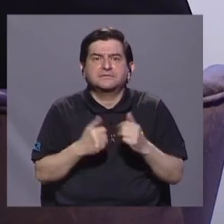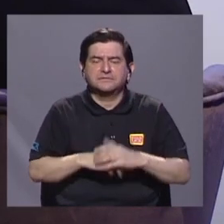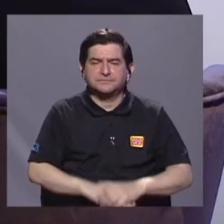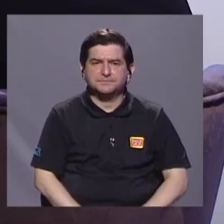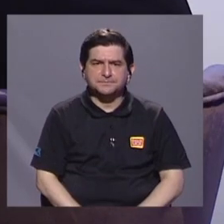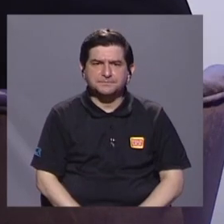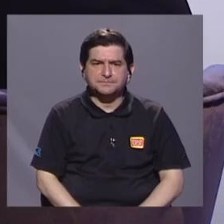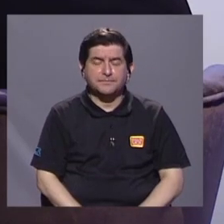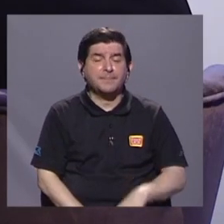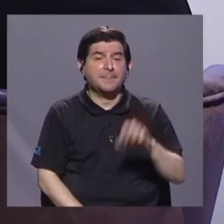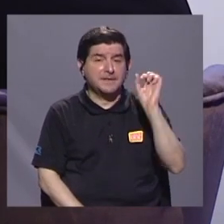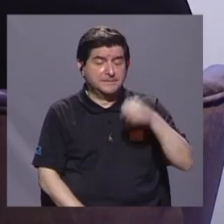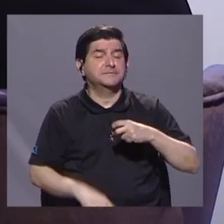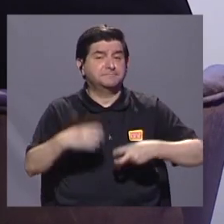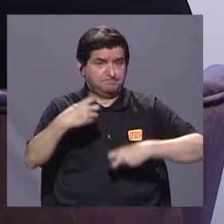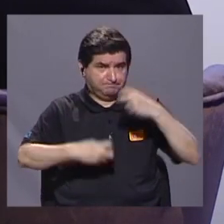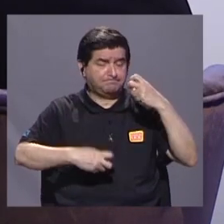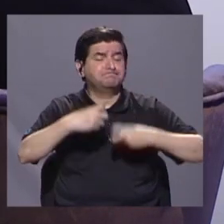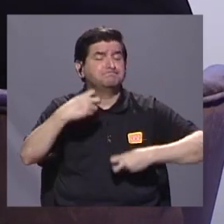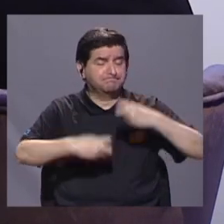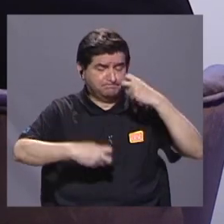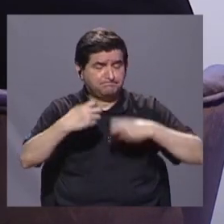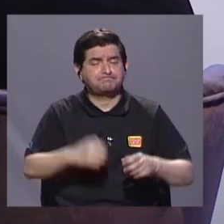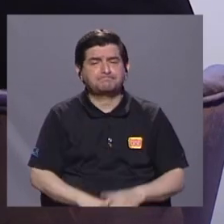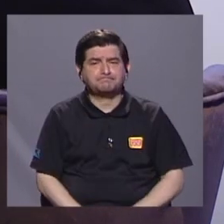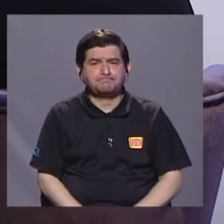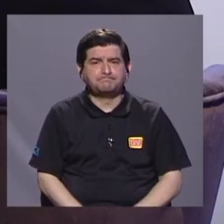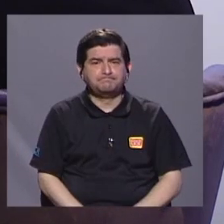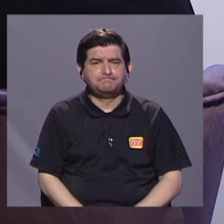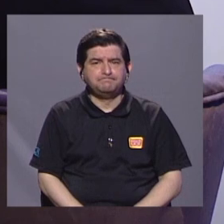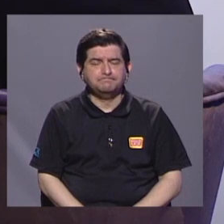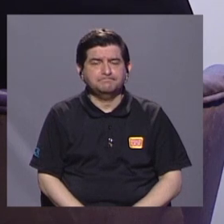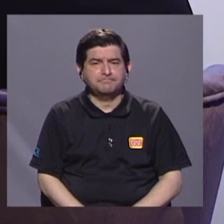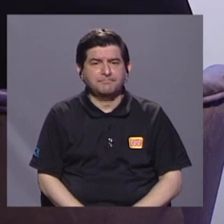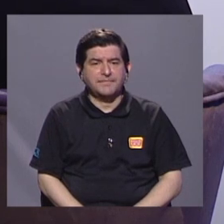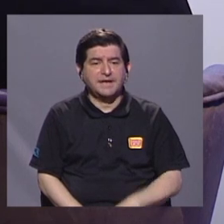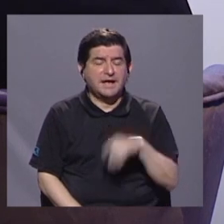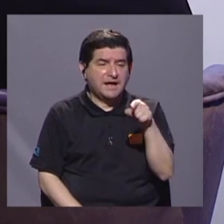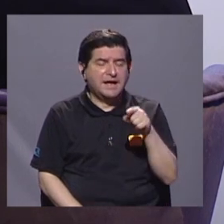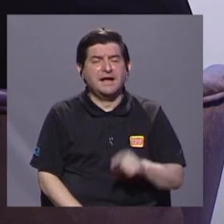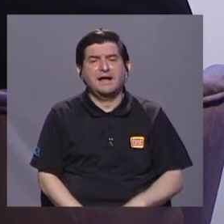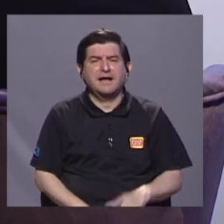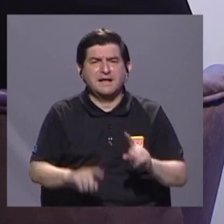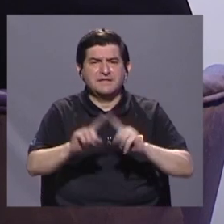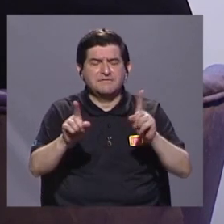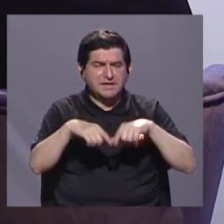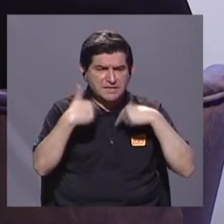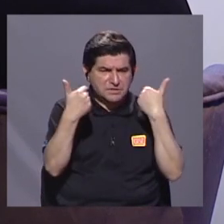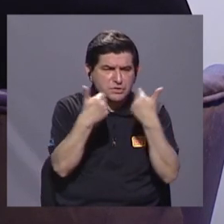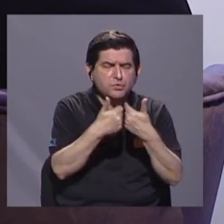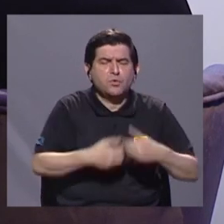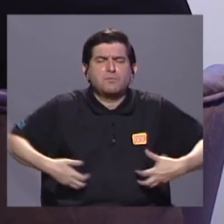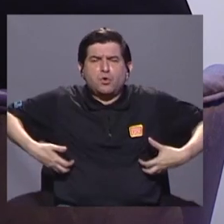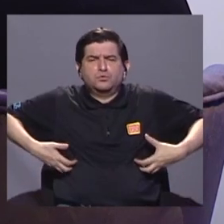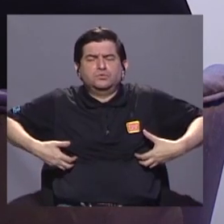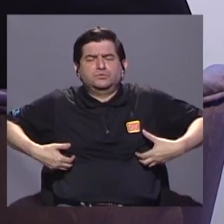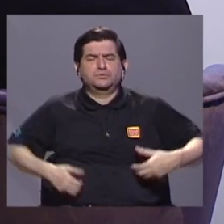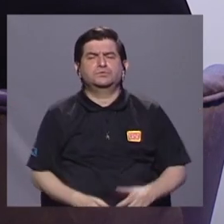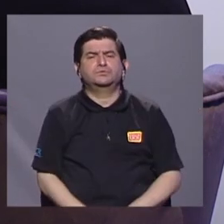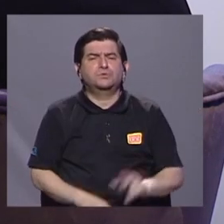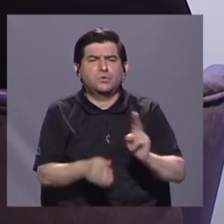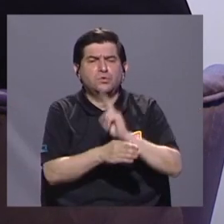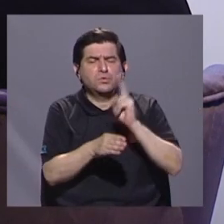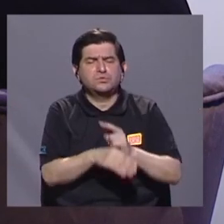Claro, sí, es una problemática porque eventualmente las tropas van utilizando o los grupos de monos van utilizando